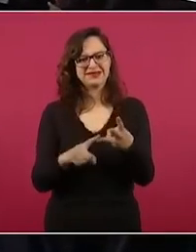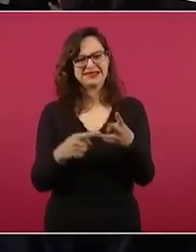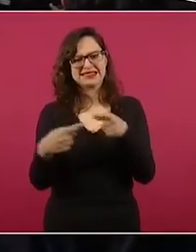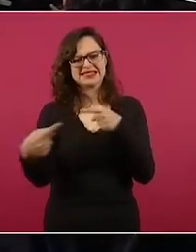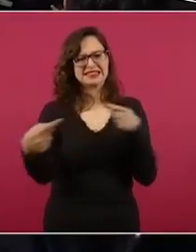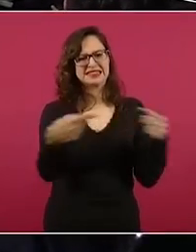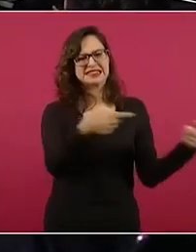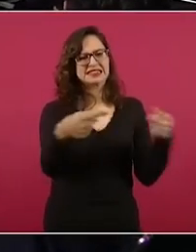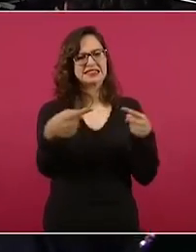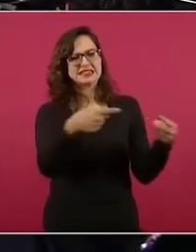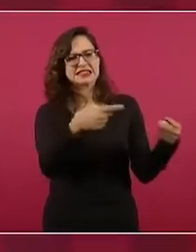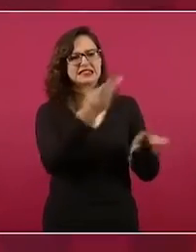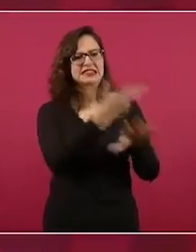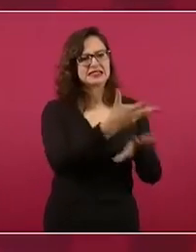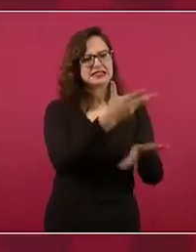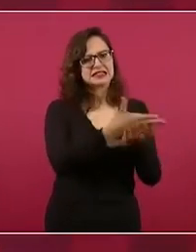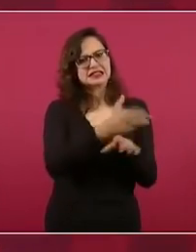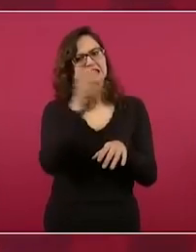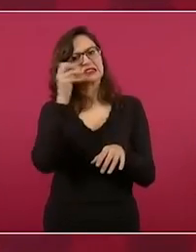tensiones en Taiwán.